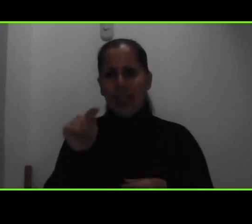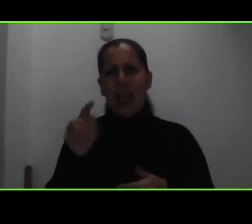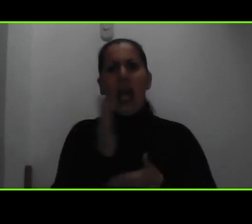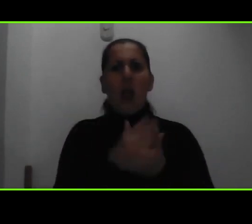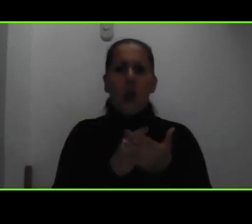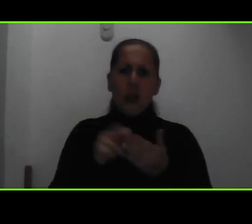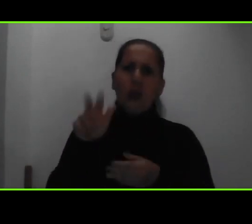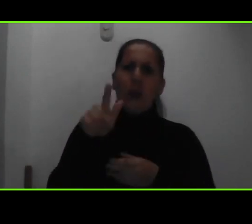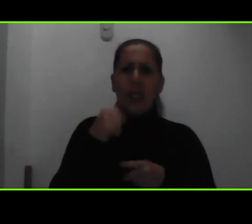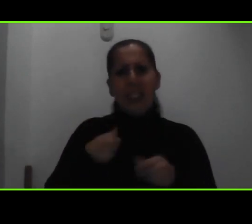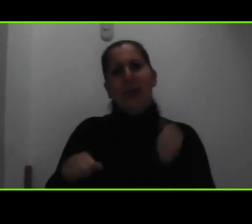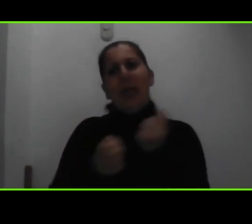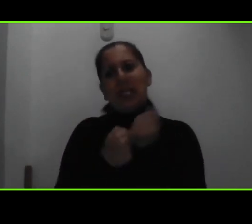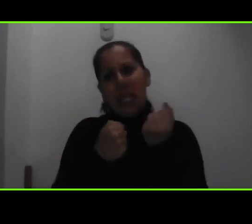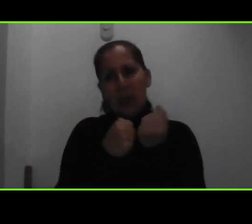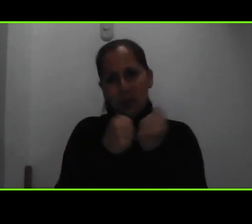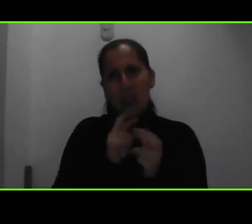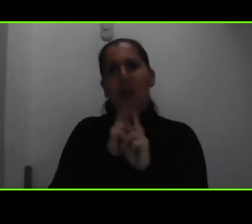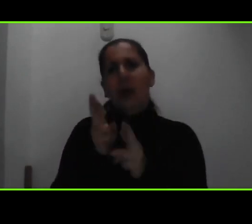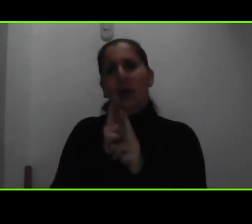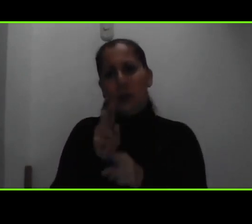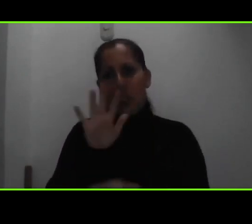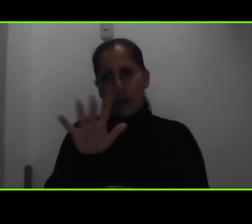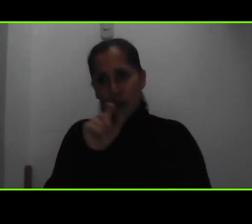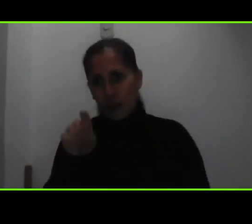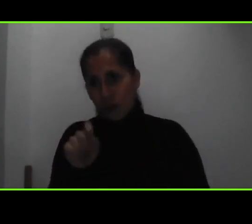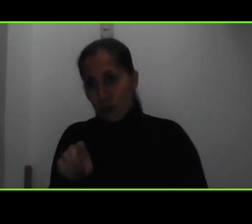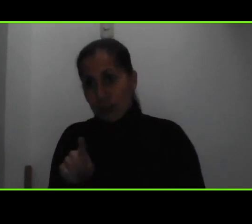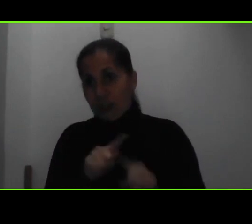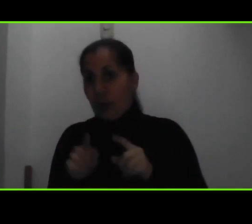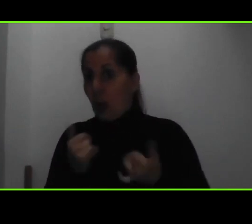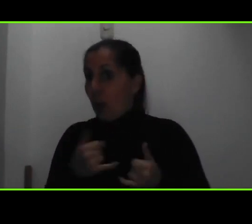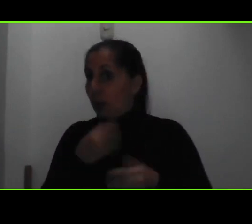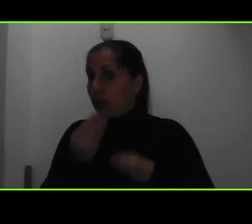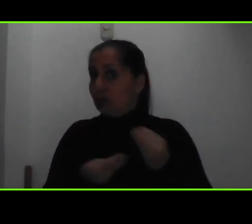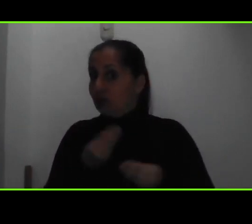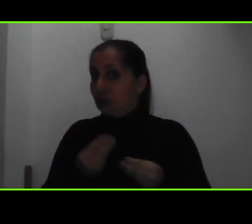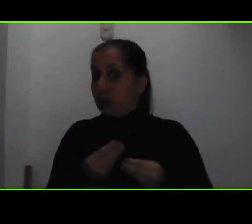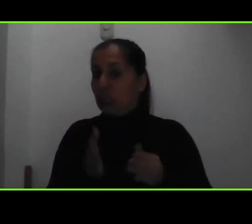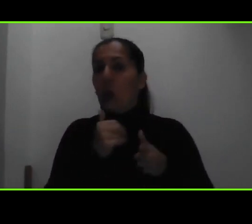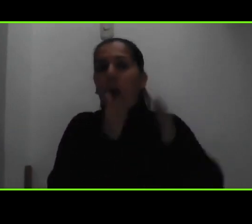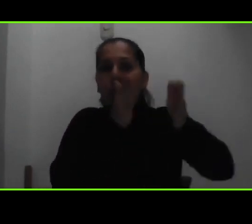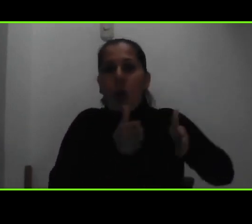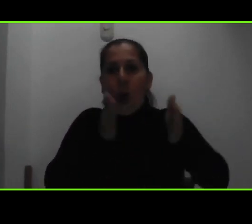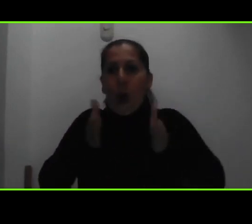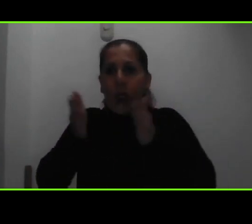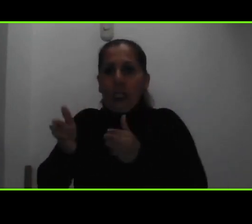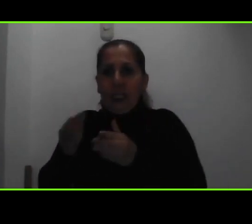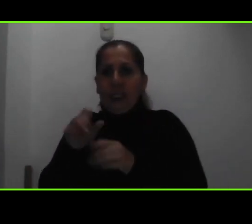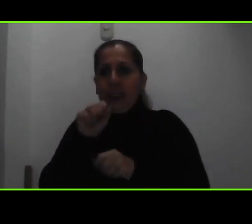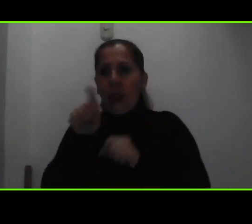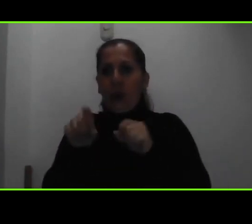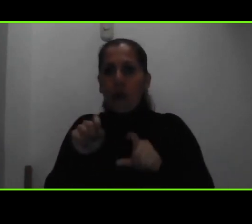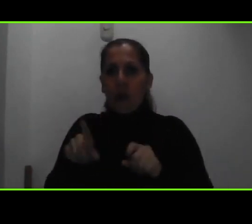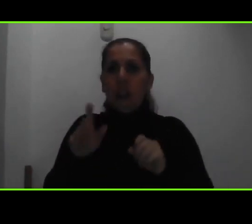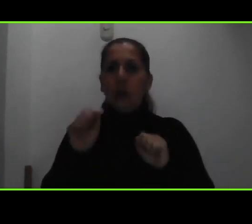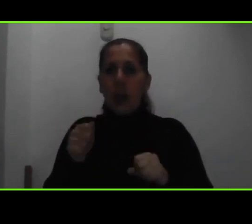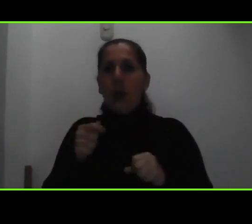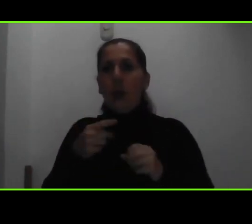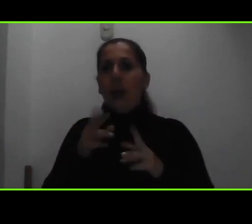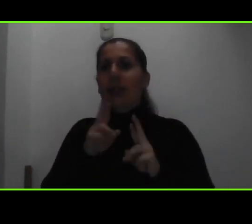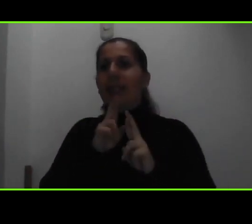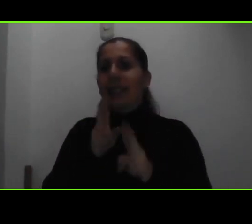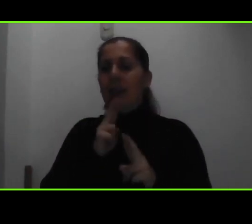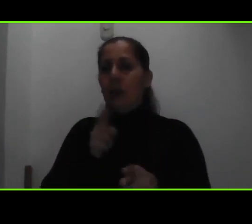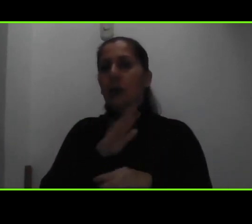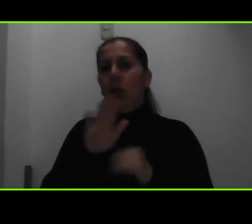apoyando también atender sus consultas pero vamos a ir haciendo algunos bloques para poder atender las inquietudes